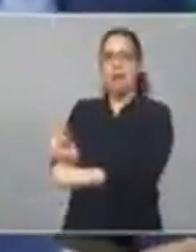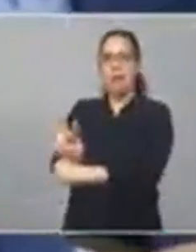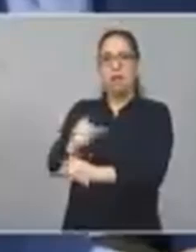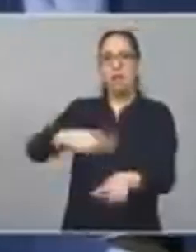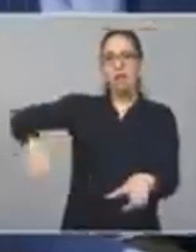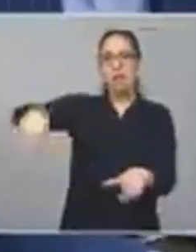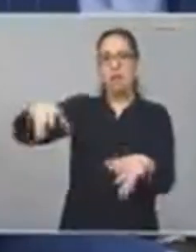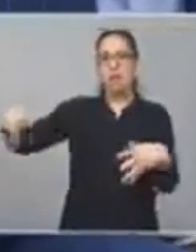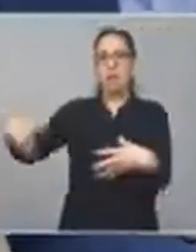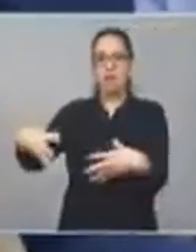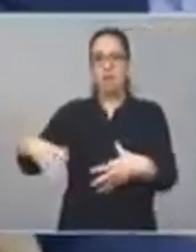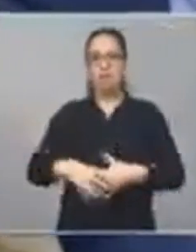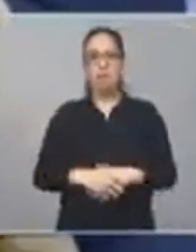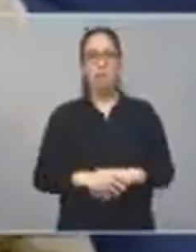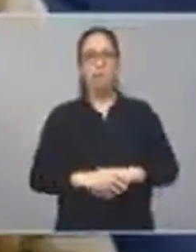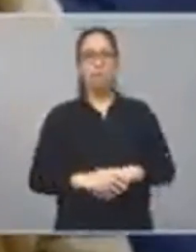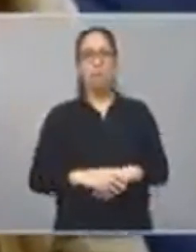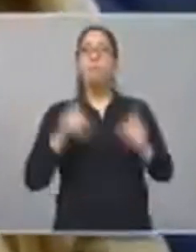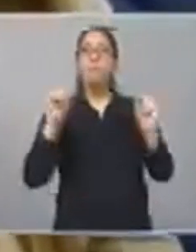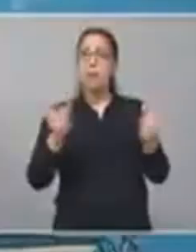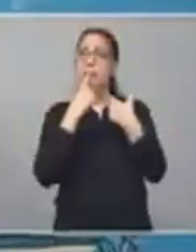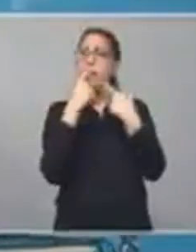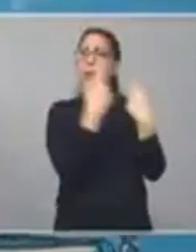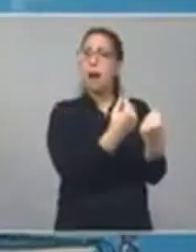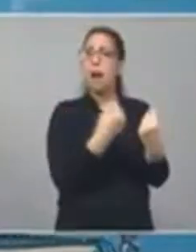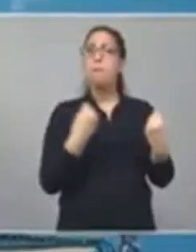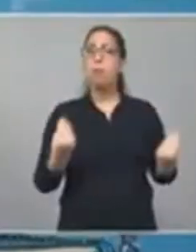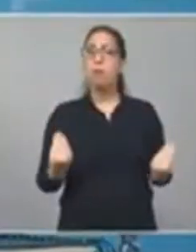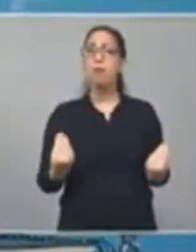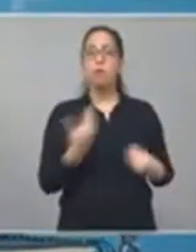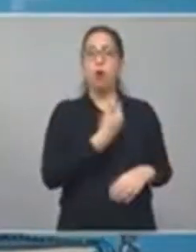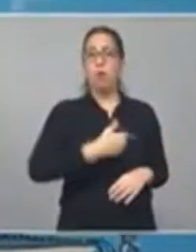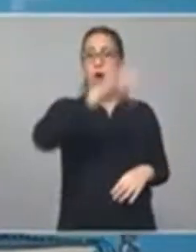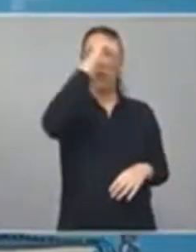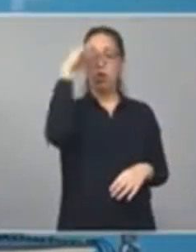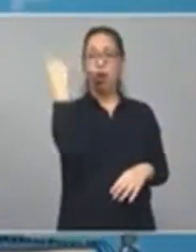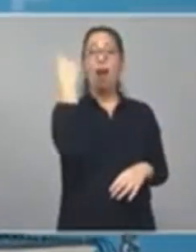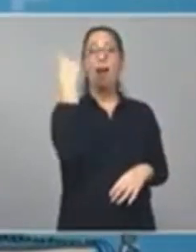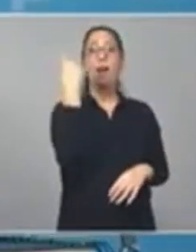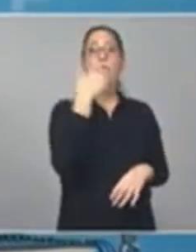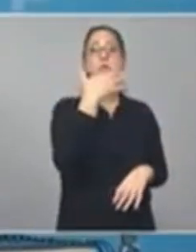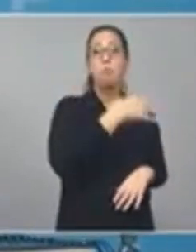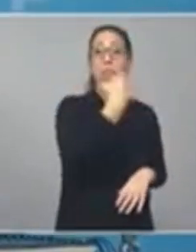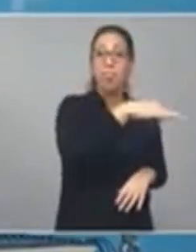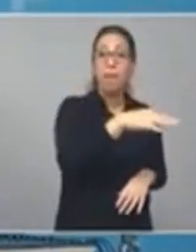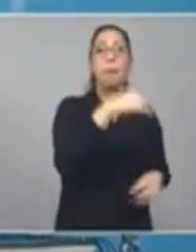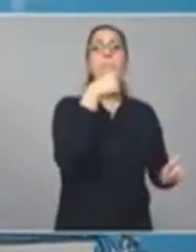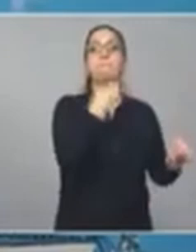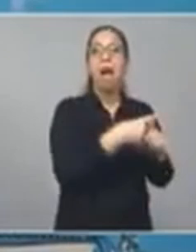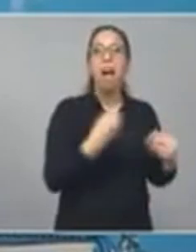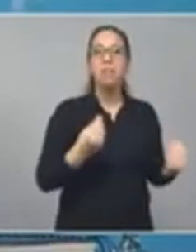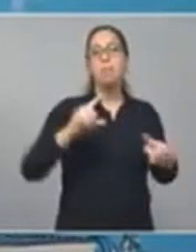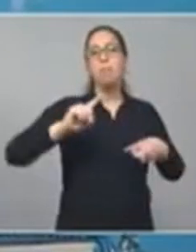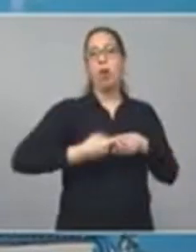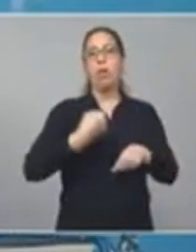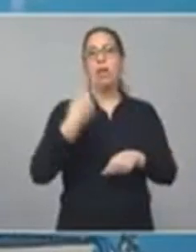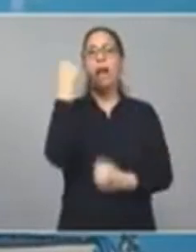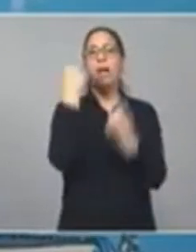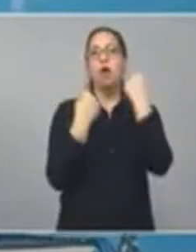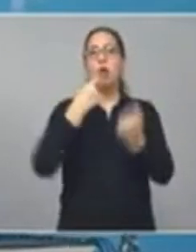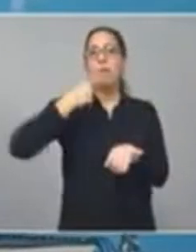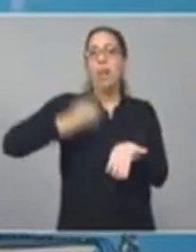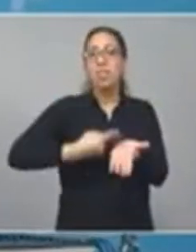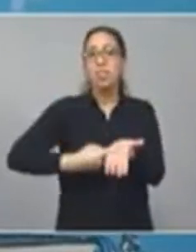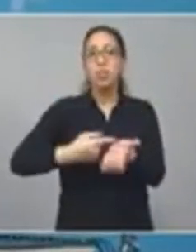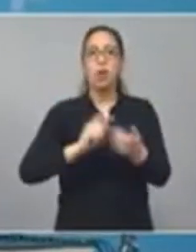Además de reclamar por el cumplimiento de las obligaciones al Gobierno Nacional, le reclamamos que cambie el rumbo de las políticas económicas, que es lo